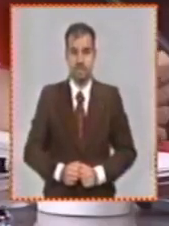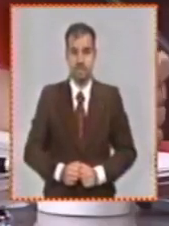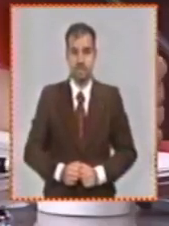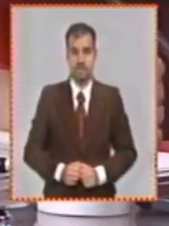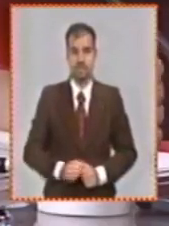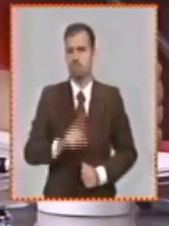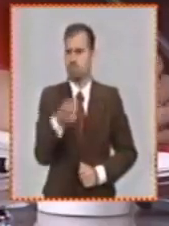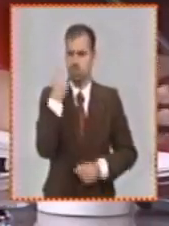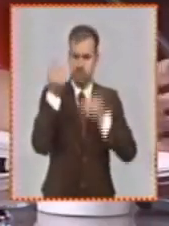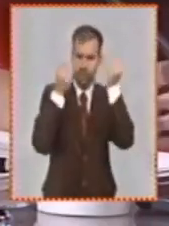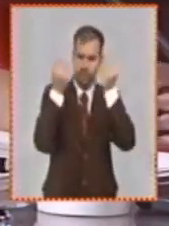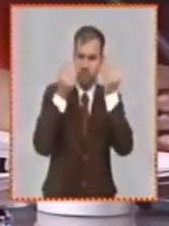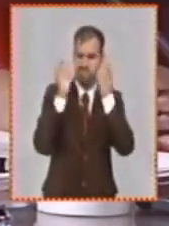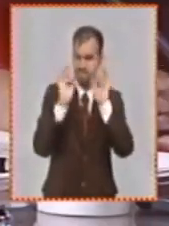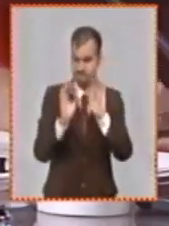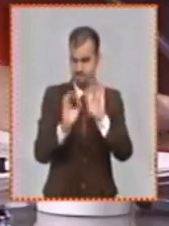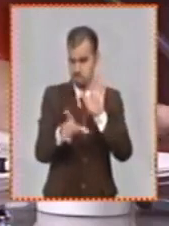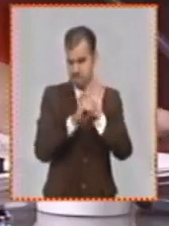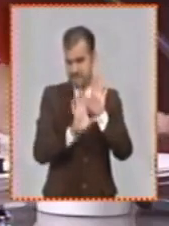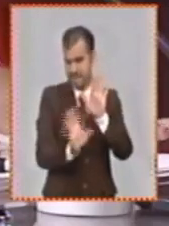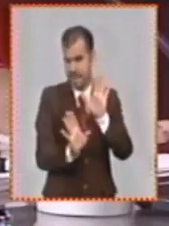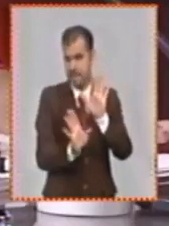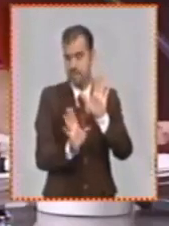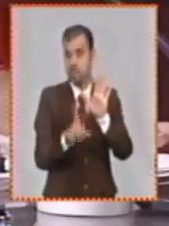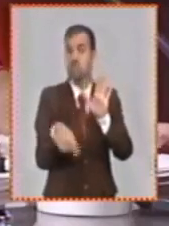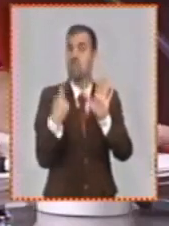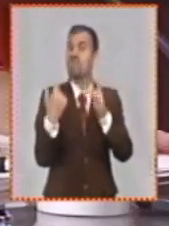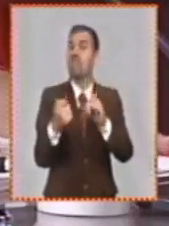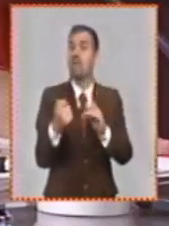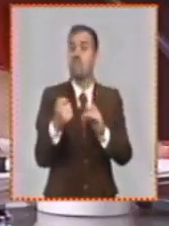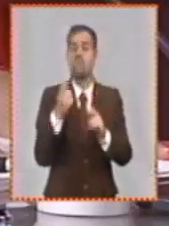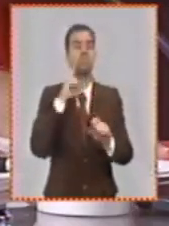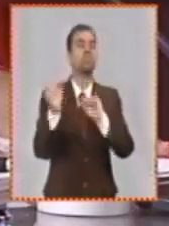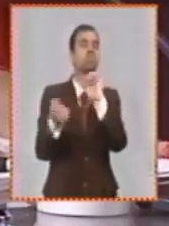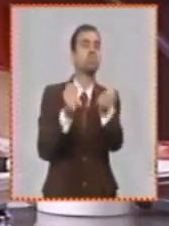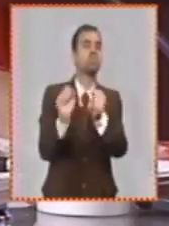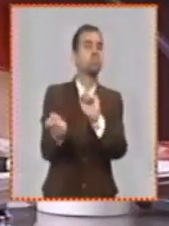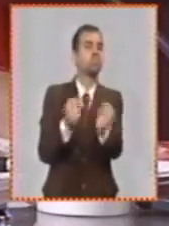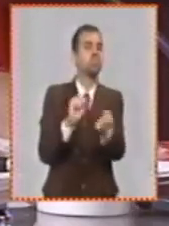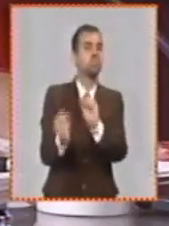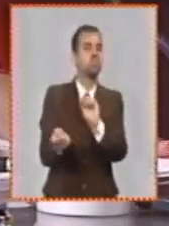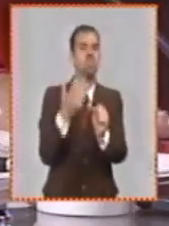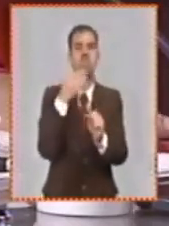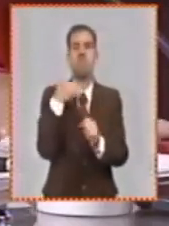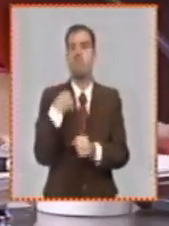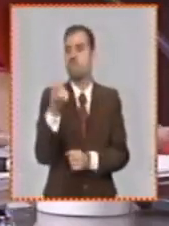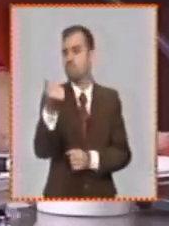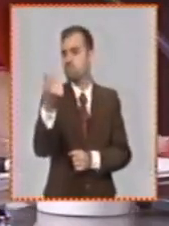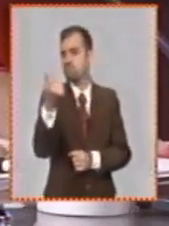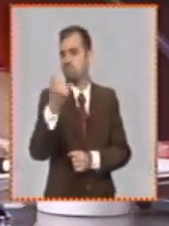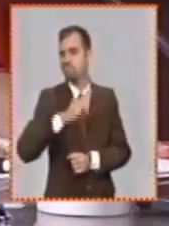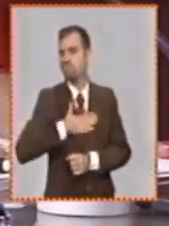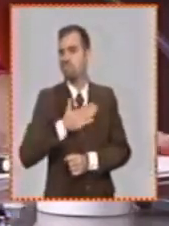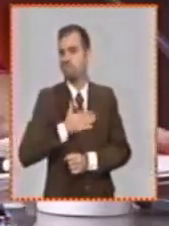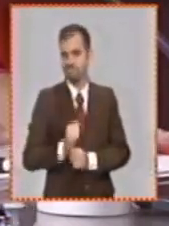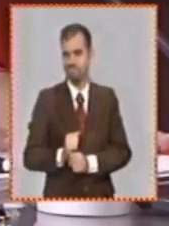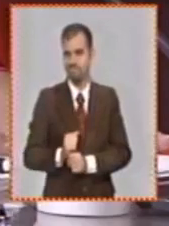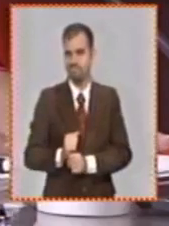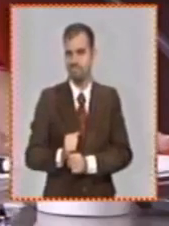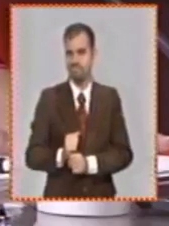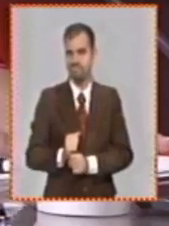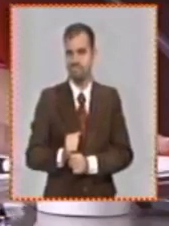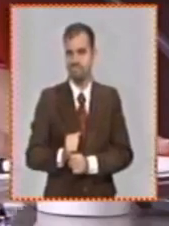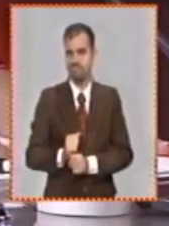básico tenemos también que inspeccionar la formación de los precios mayoristas y es una